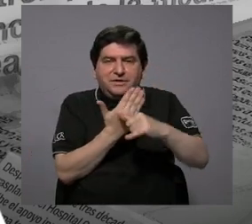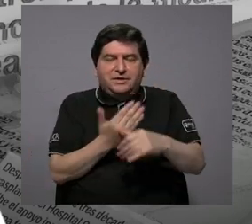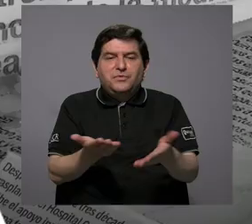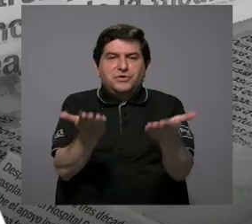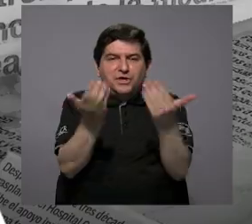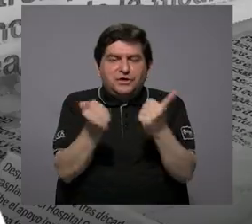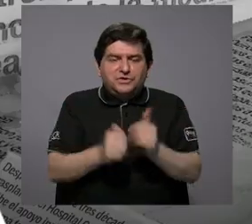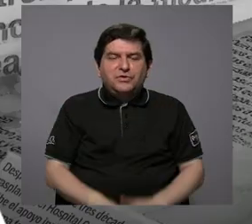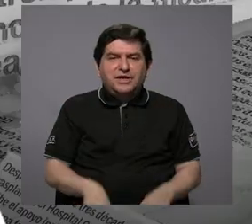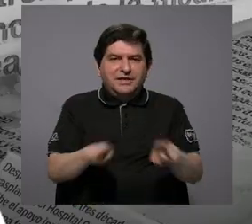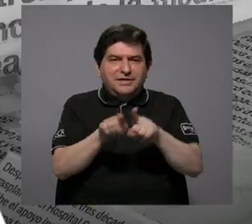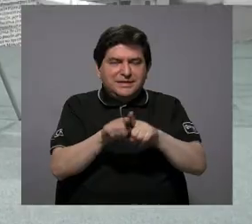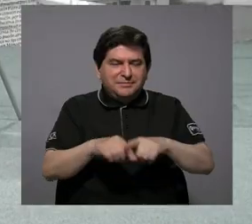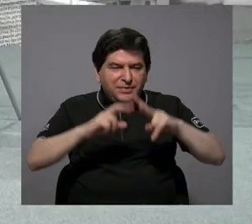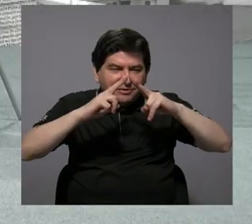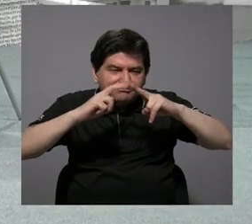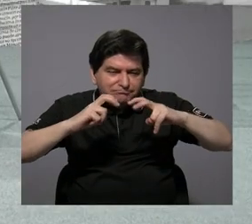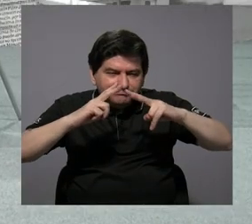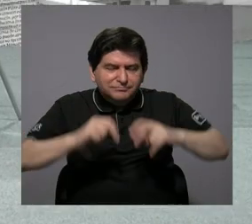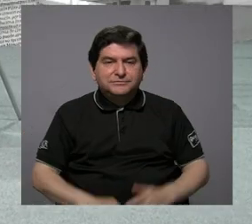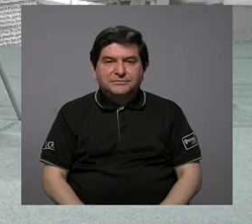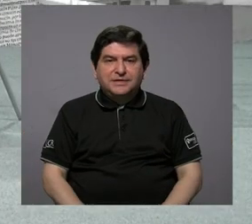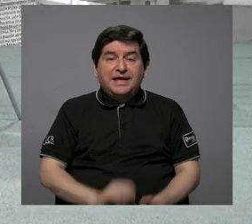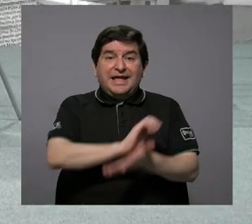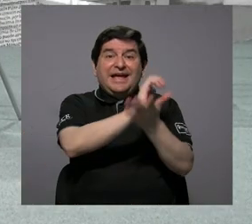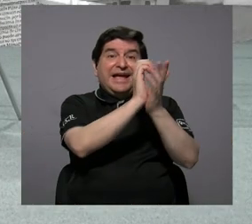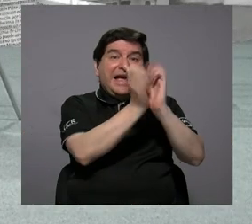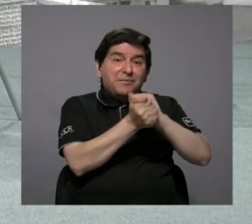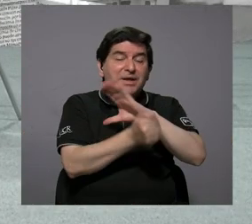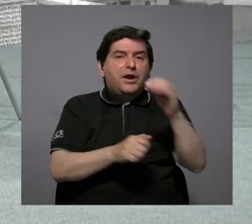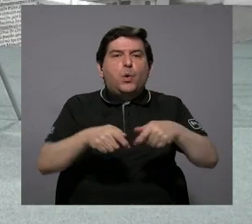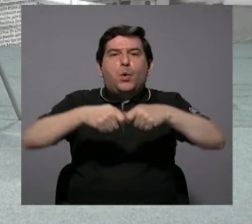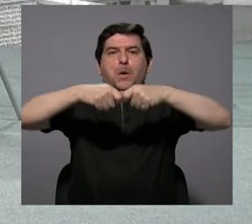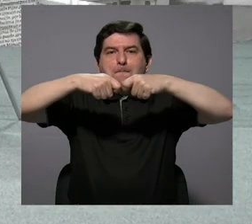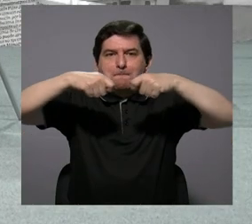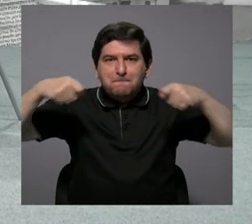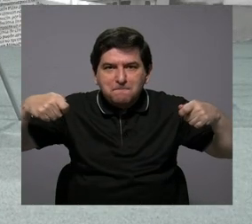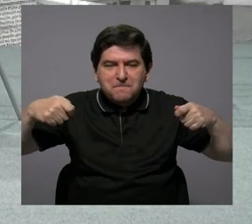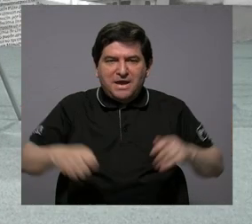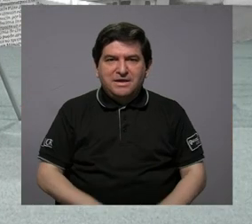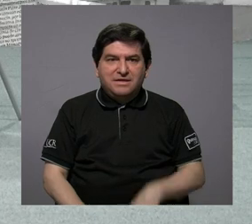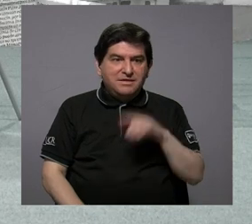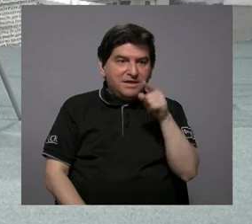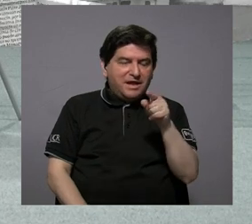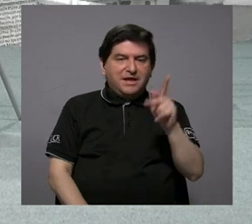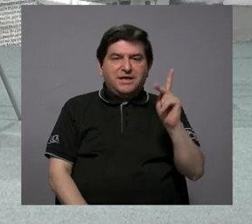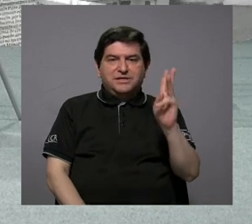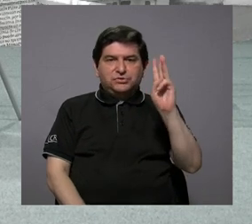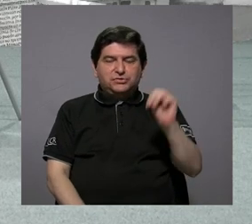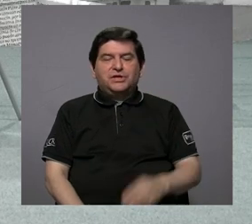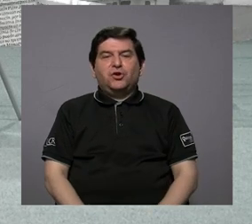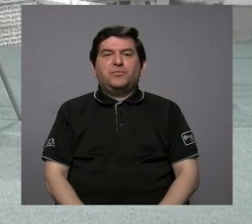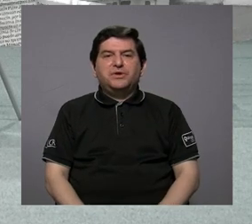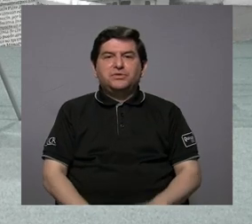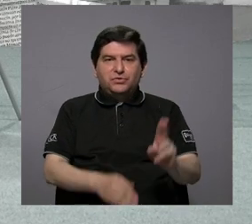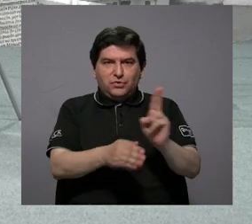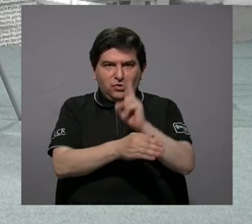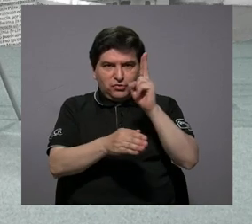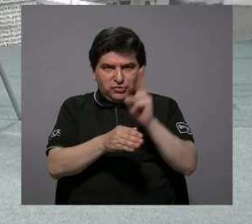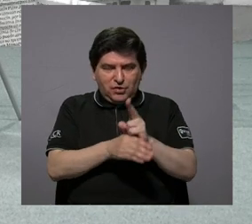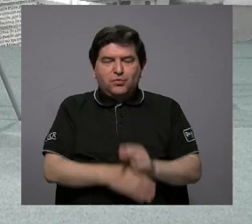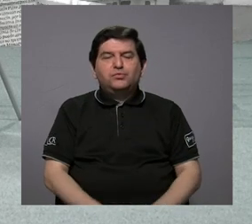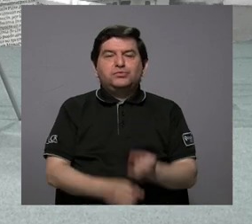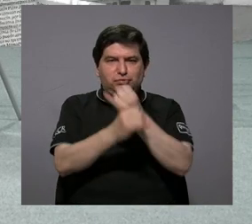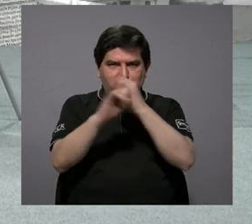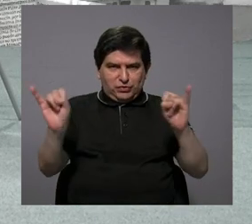acompañar un poco. Poder cambiar o medir esos kilómetros de autonomía que el carro puede medir, que